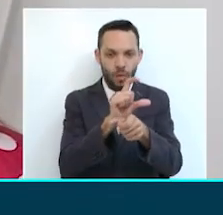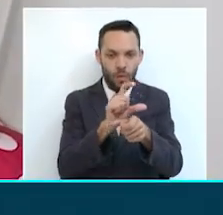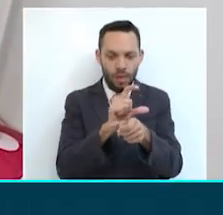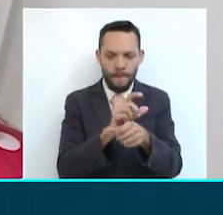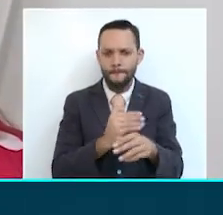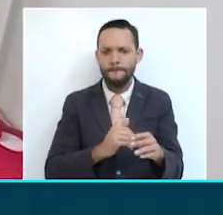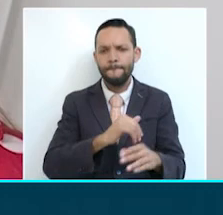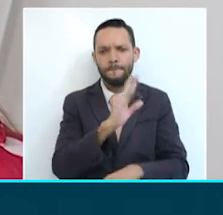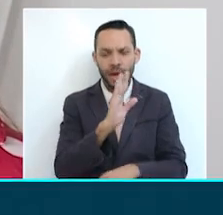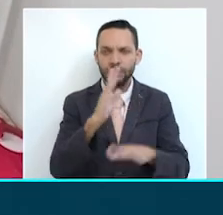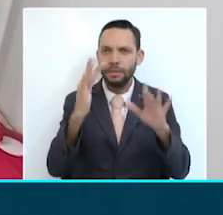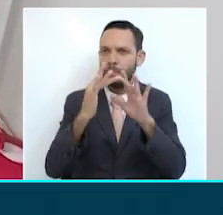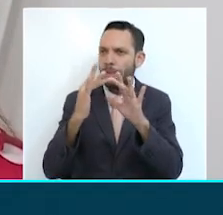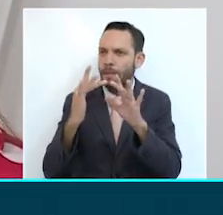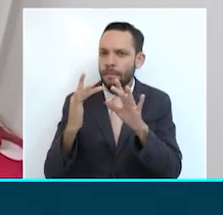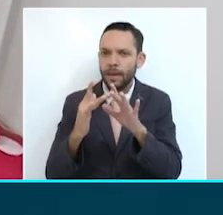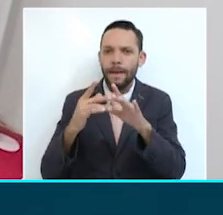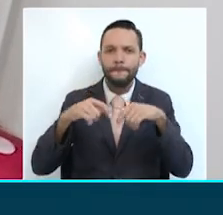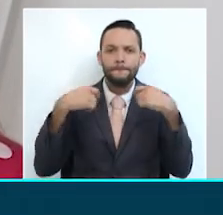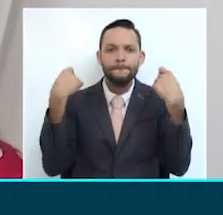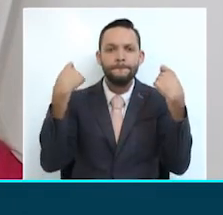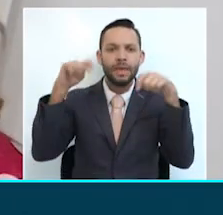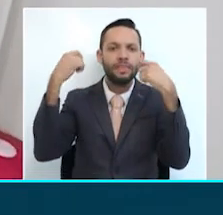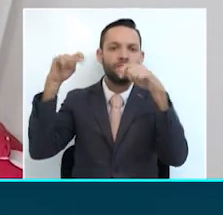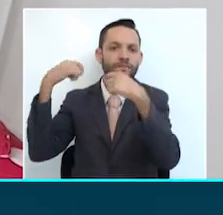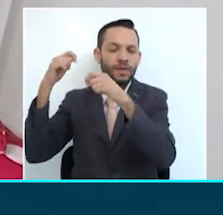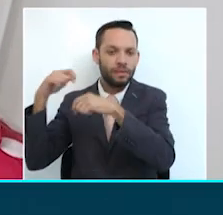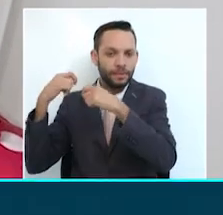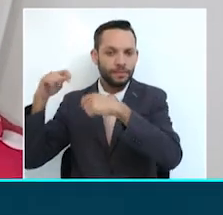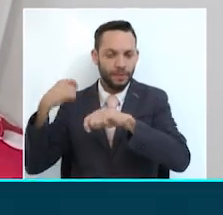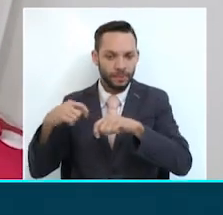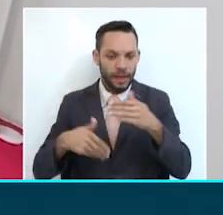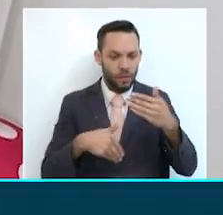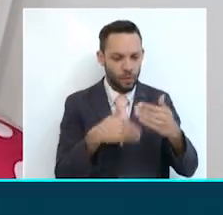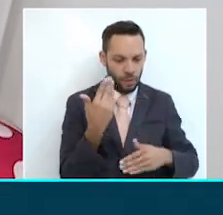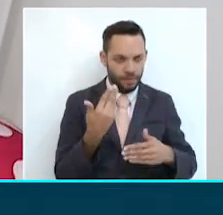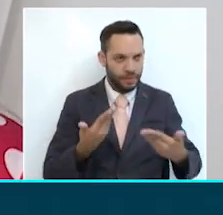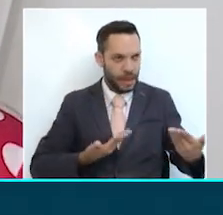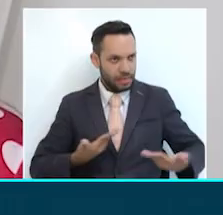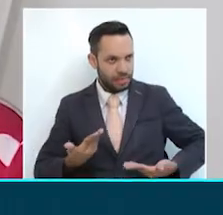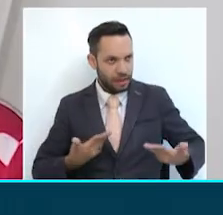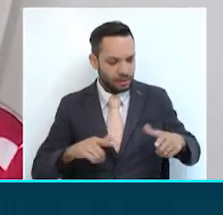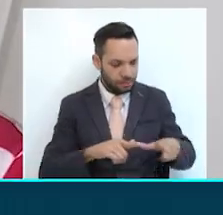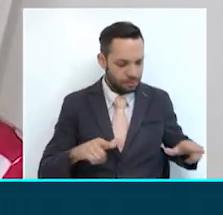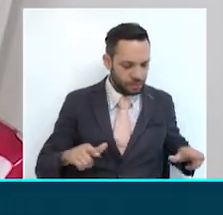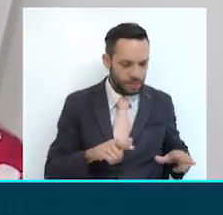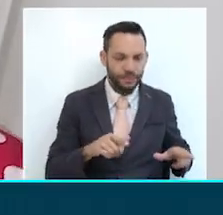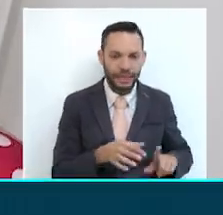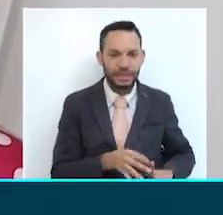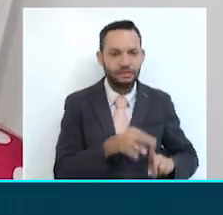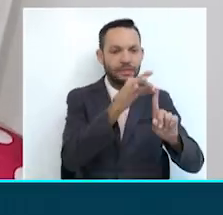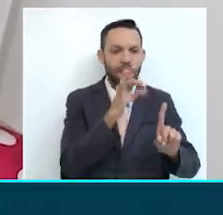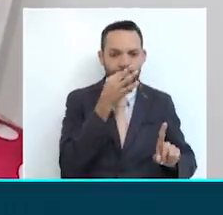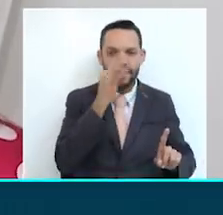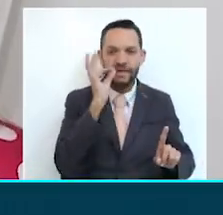que más ha tenido incremento en un 100% de instalación de tiendas de cafés especiales y esto lo que ha garantizado y lo que